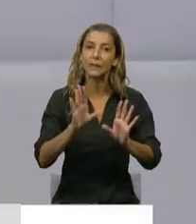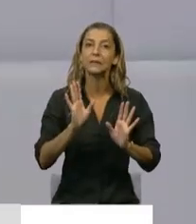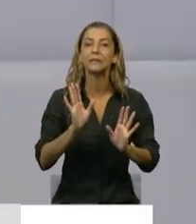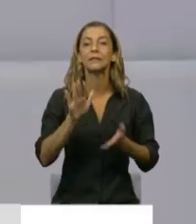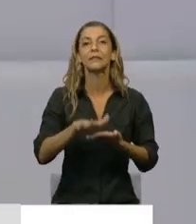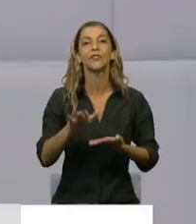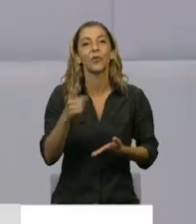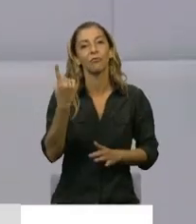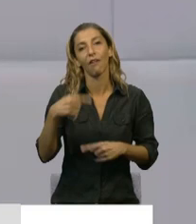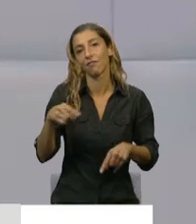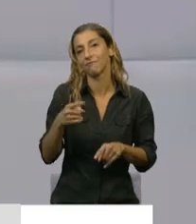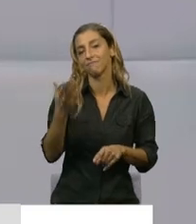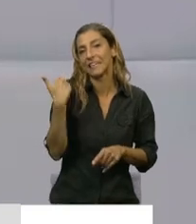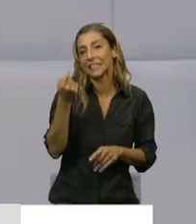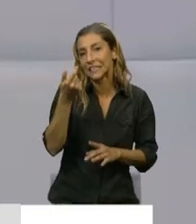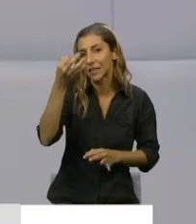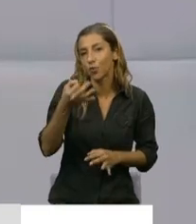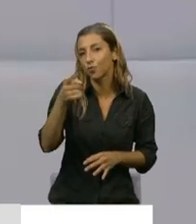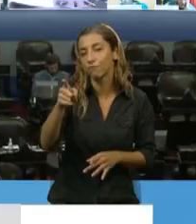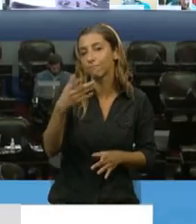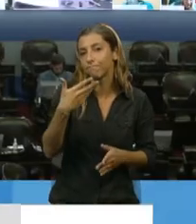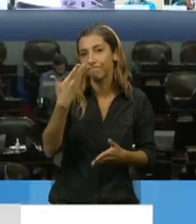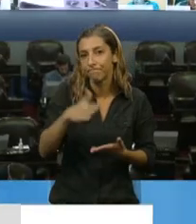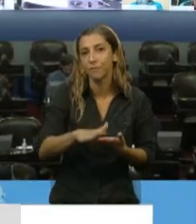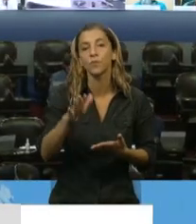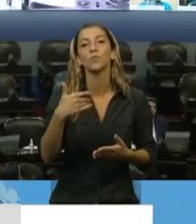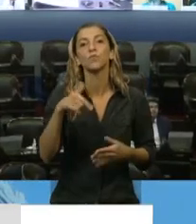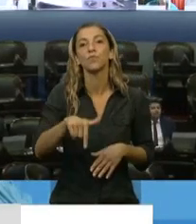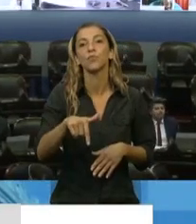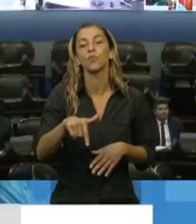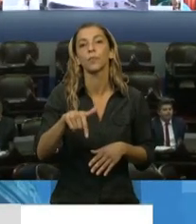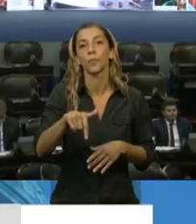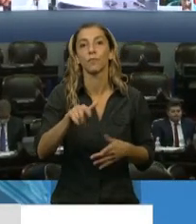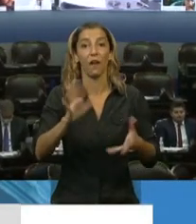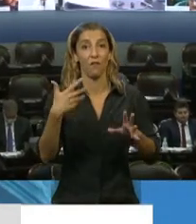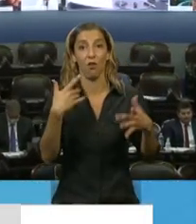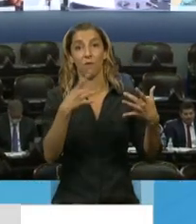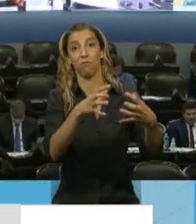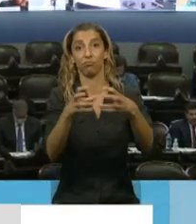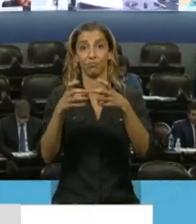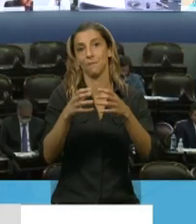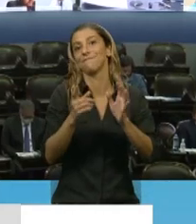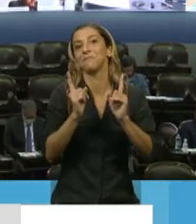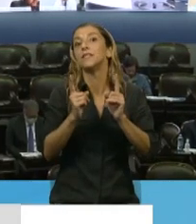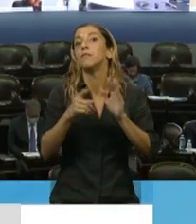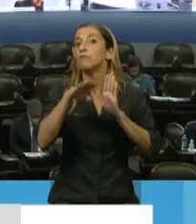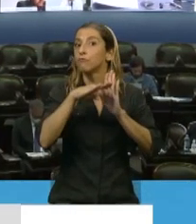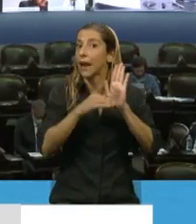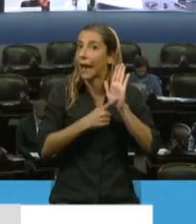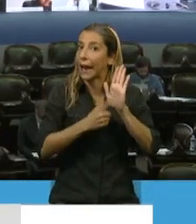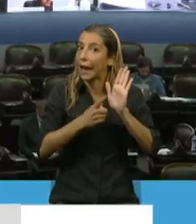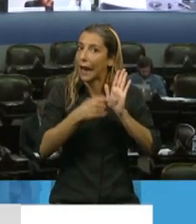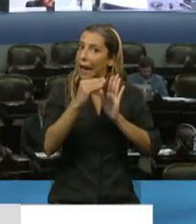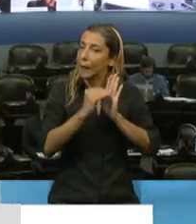a consideración recién una serie de votaciones para encuadrar el tratamiento dentro de lo que el reglamento establece, porque no ha habido